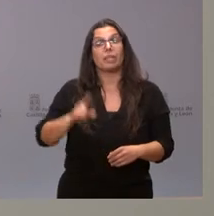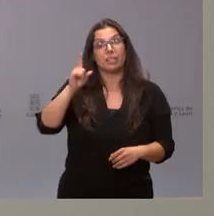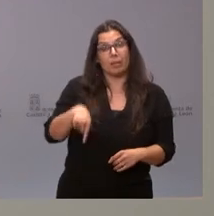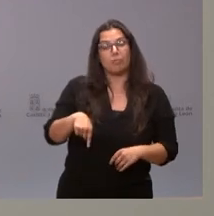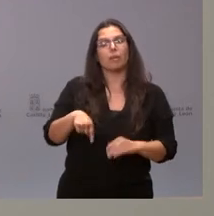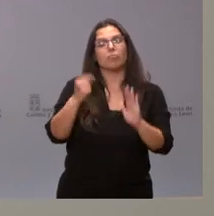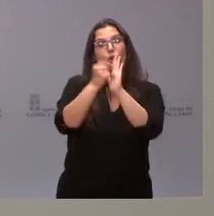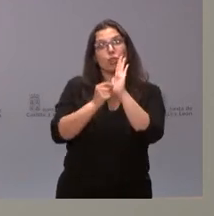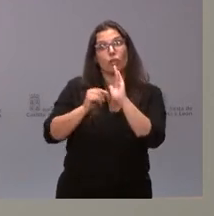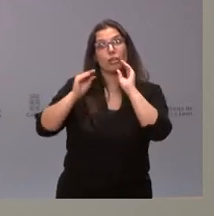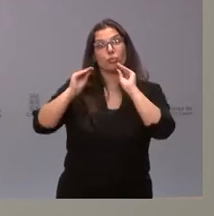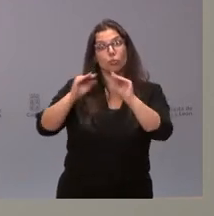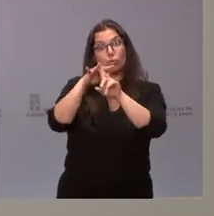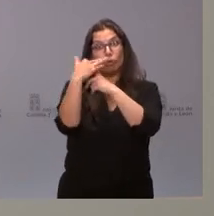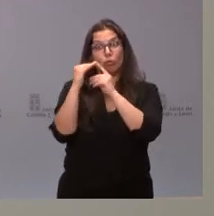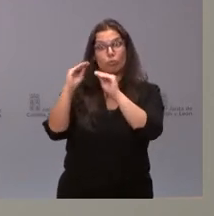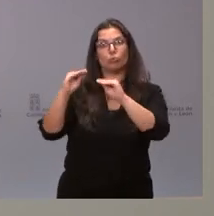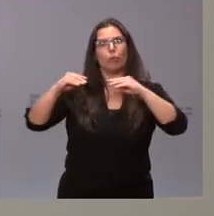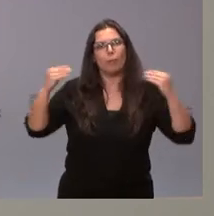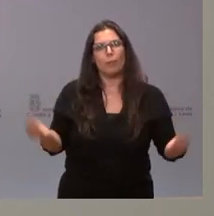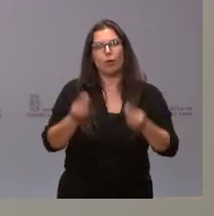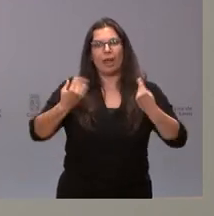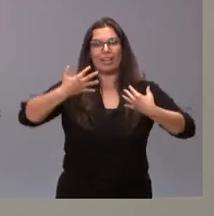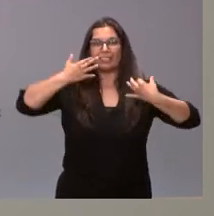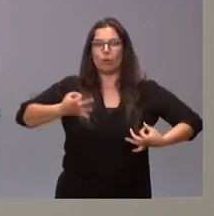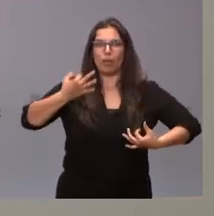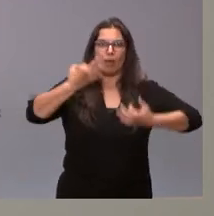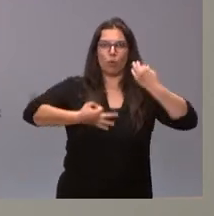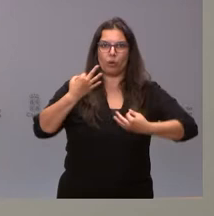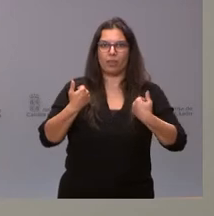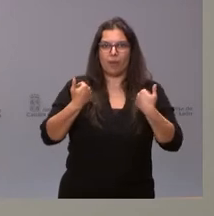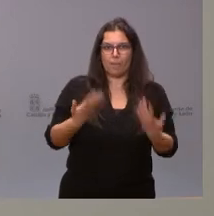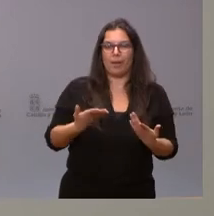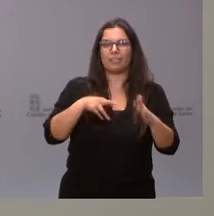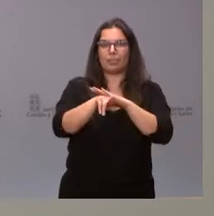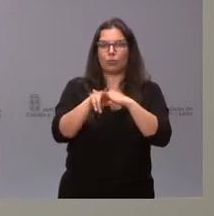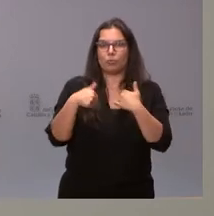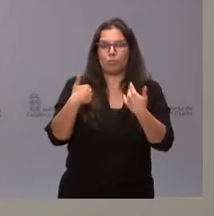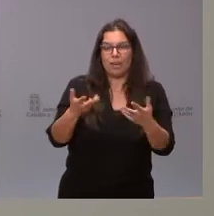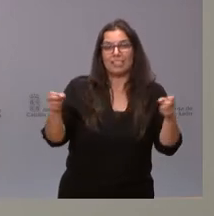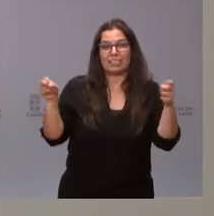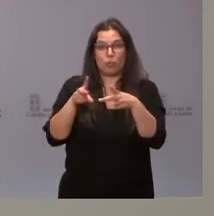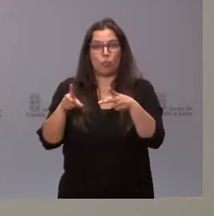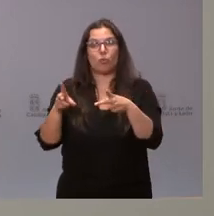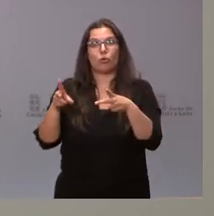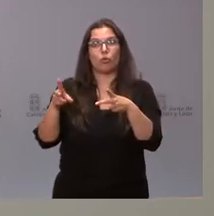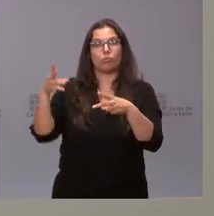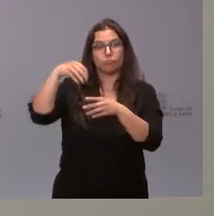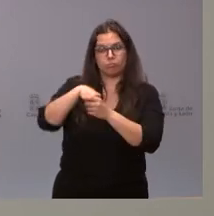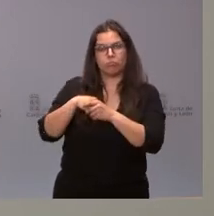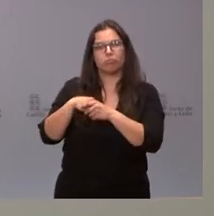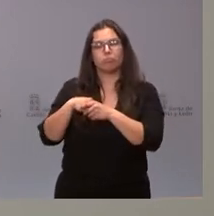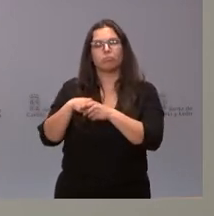condiciones con más seguridad jurídica, con más medios, con el seguro que establecemos al respecto